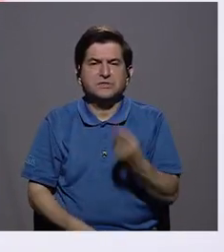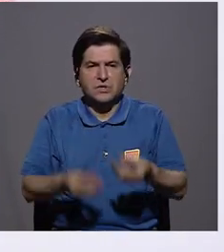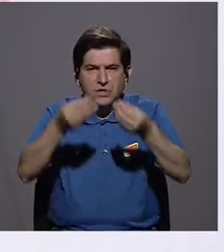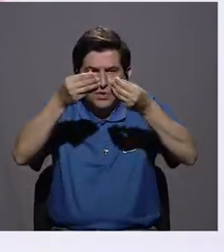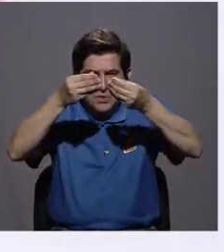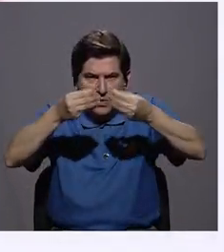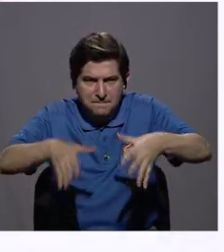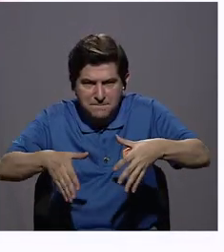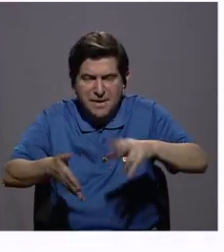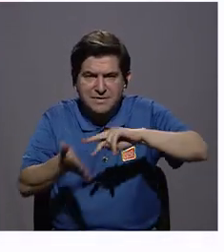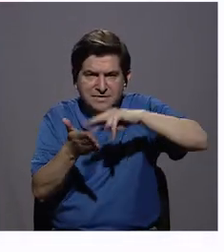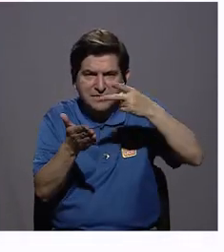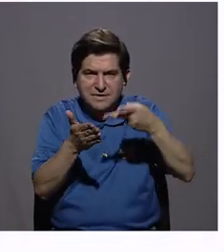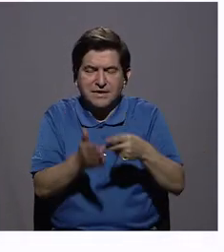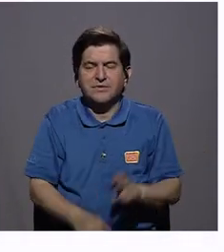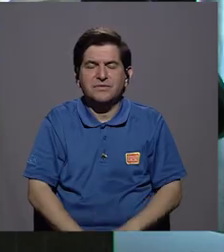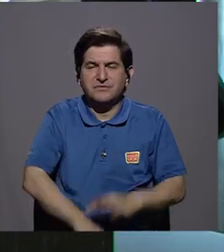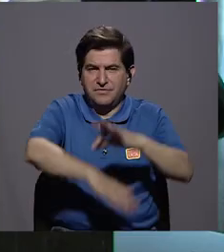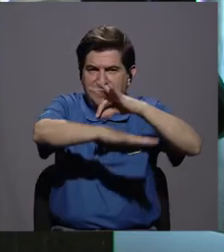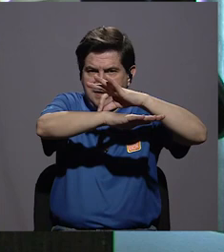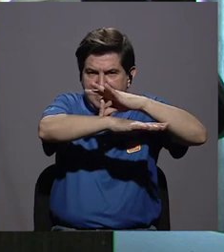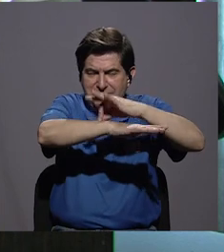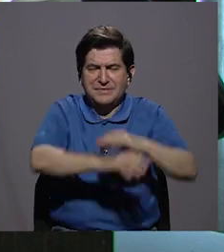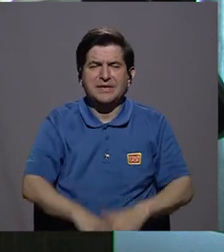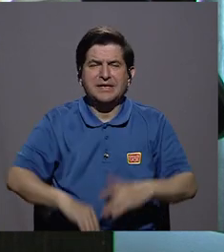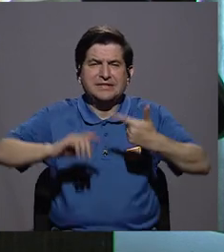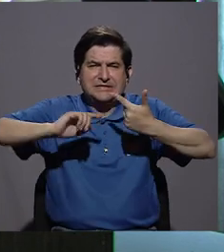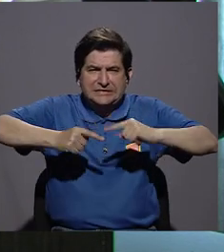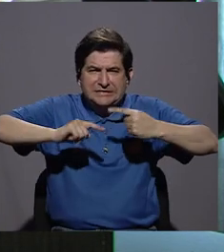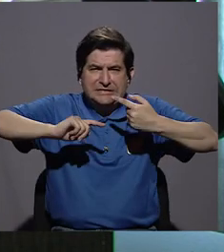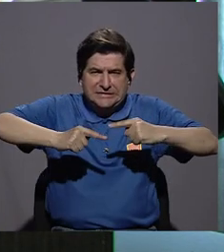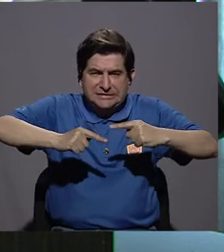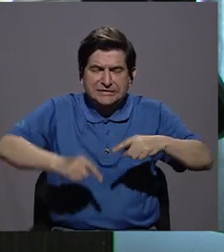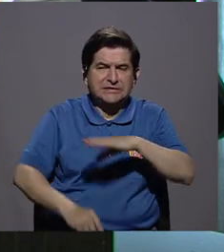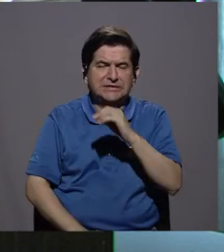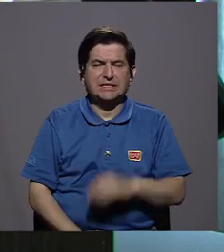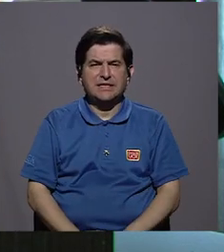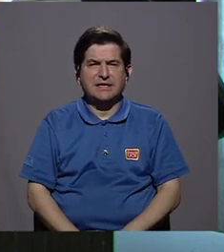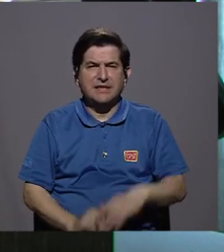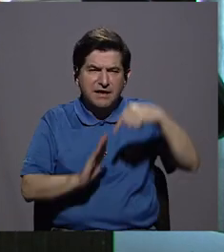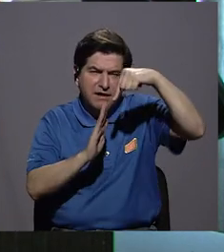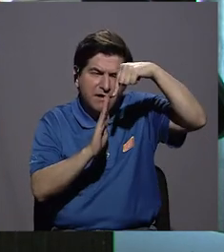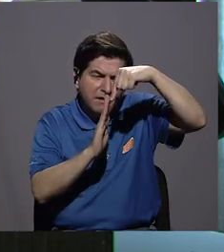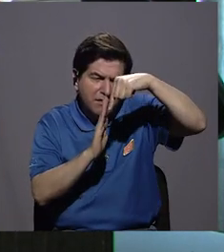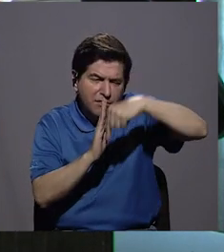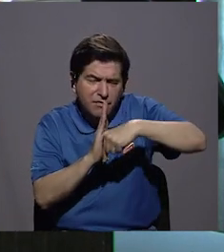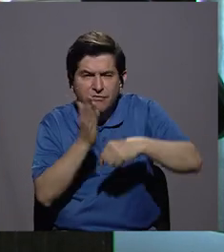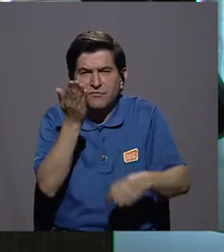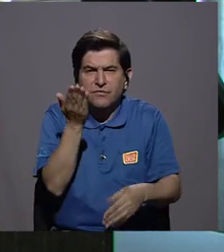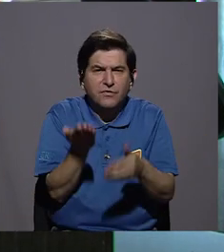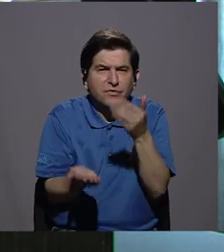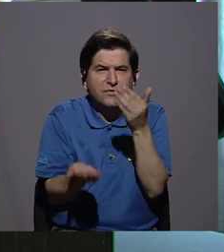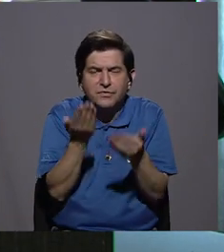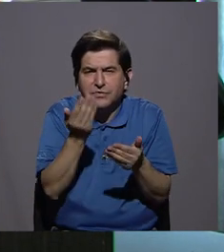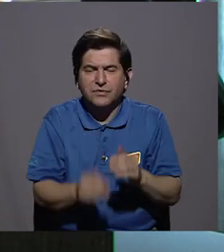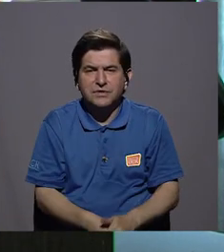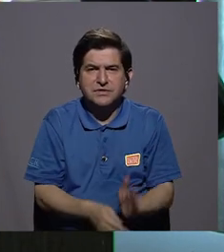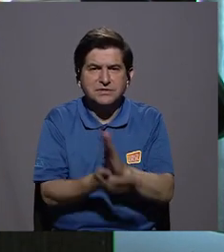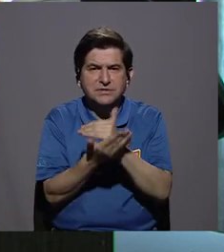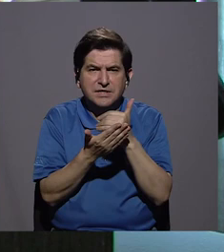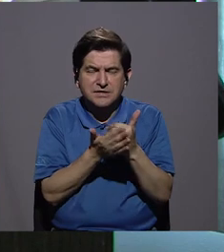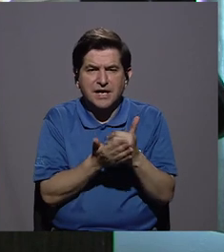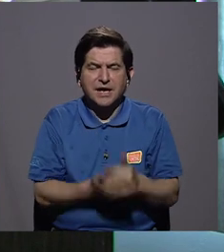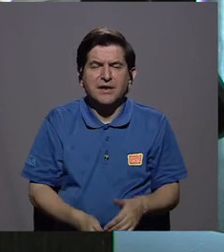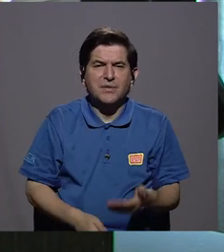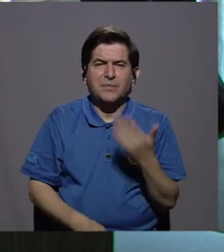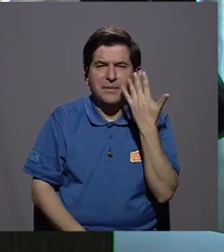pérdida de lo que es la piel, dolorosas, como le digo, y con un fondo que puede ser con algunos